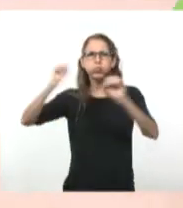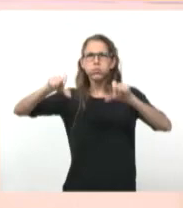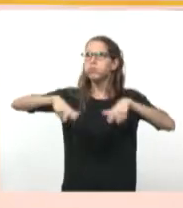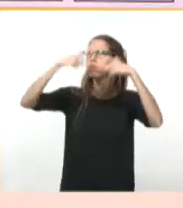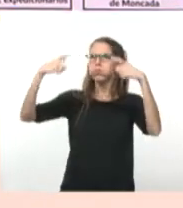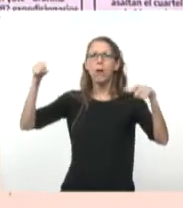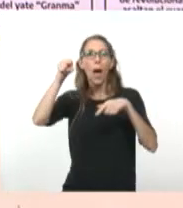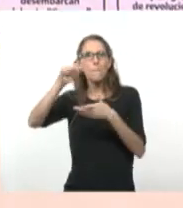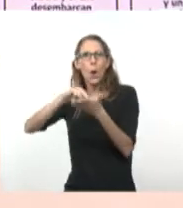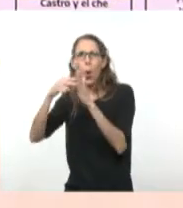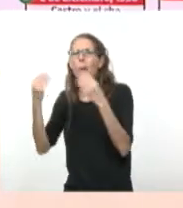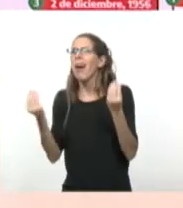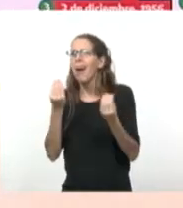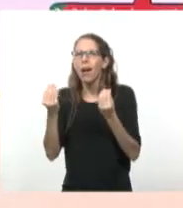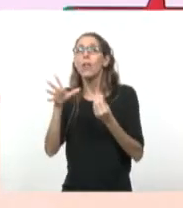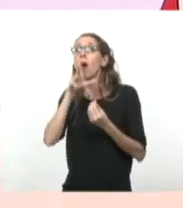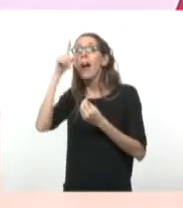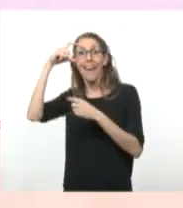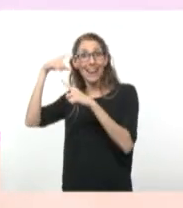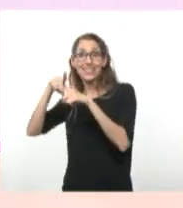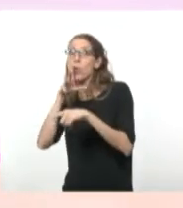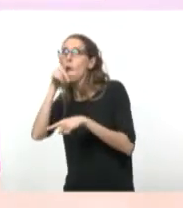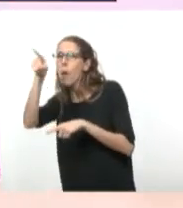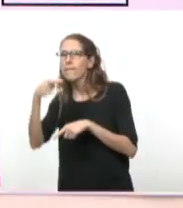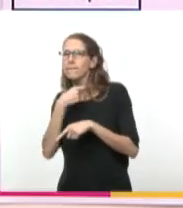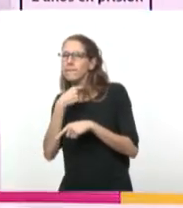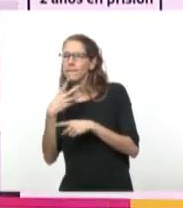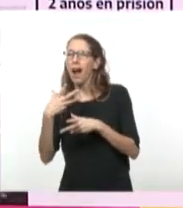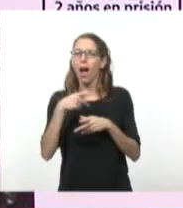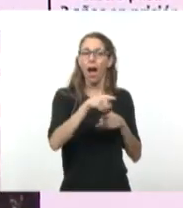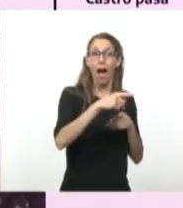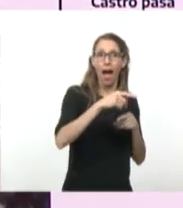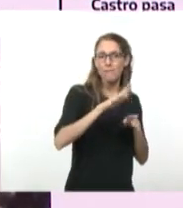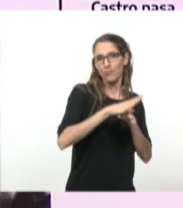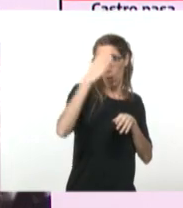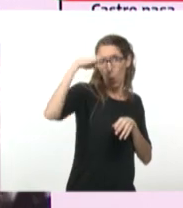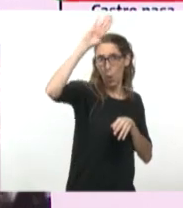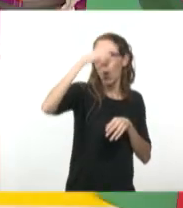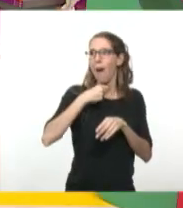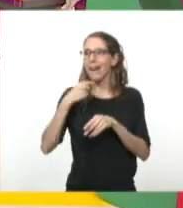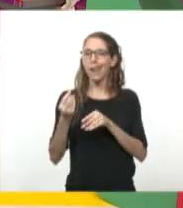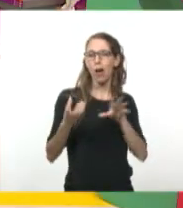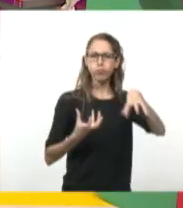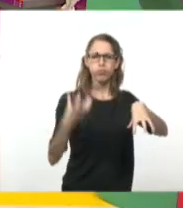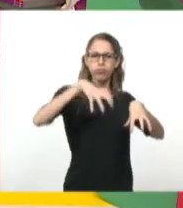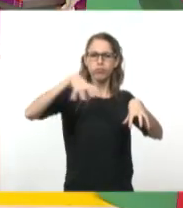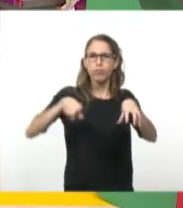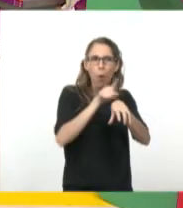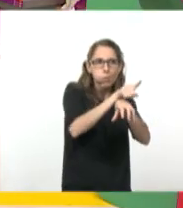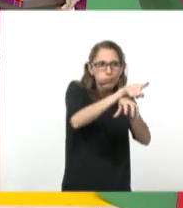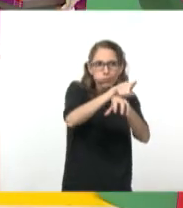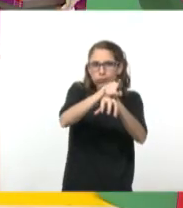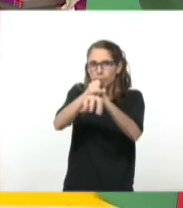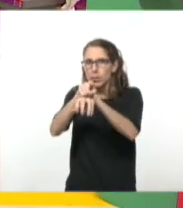Soviéticas de colocar misiles en Cuba, apuntando a Estados Unidos con la intención de